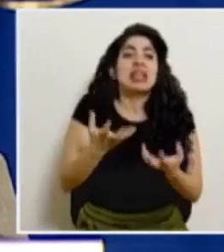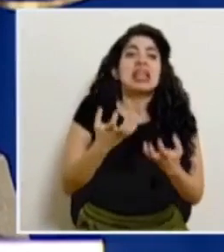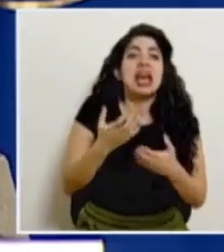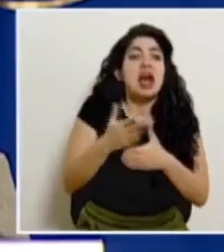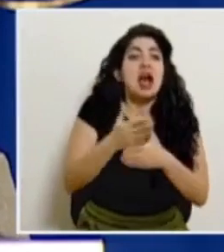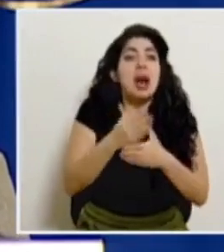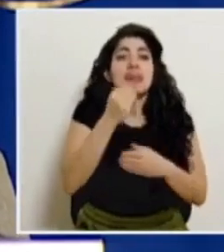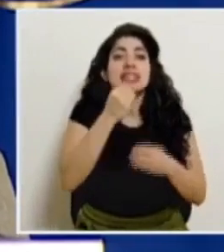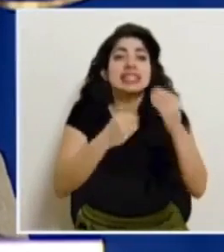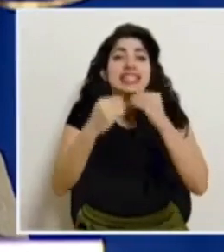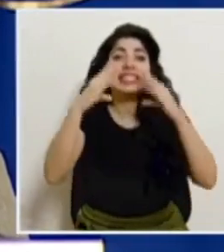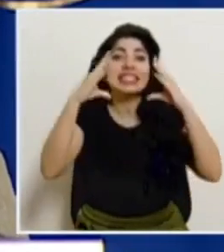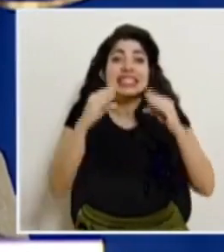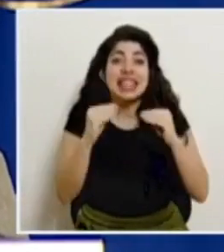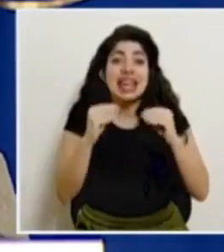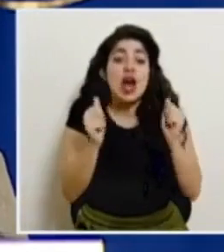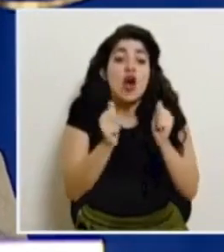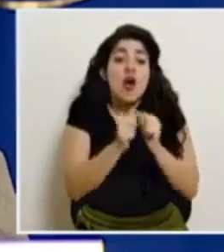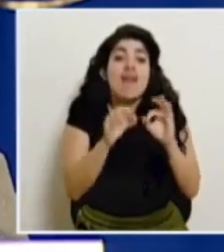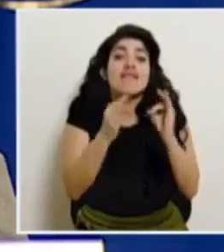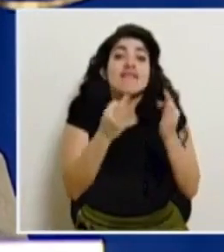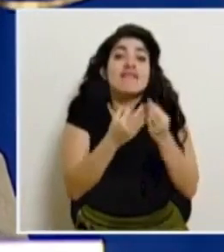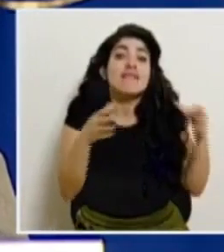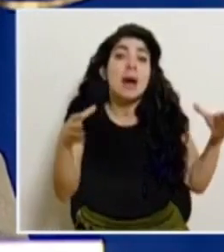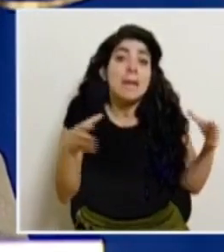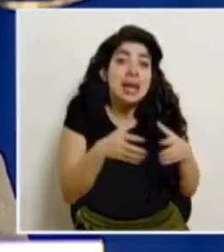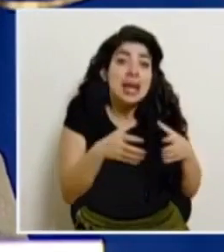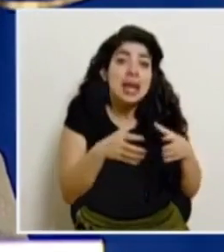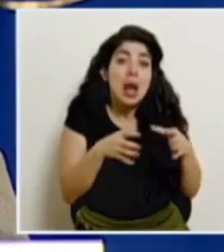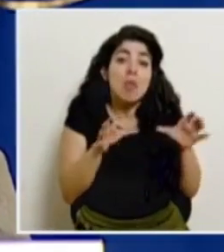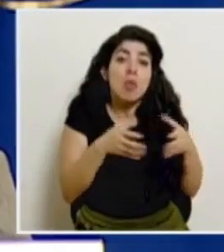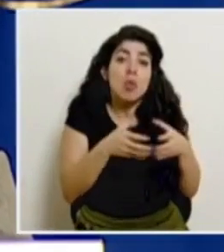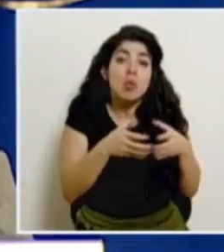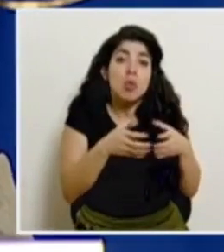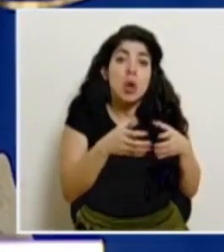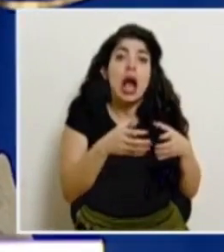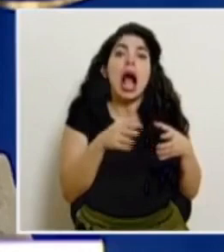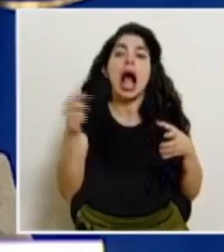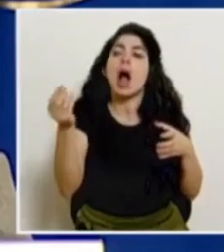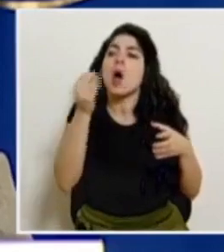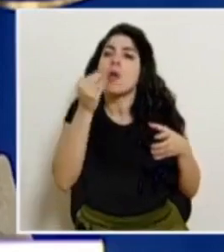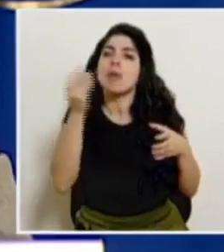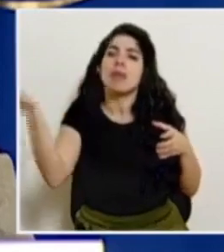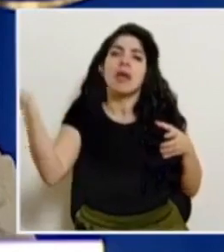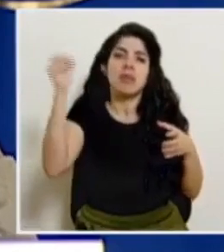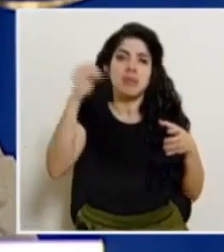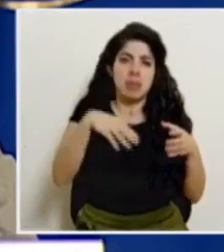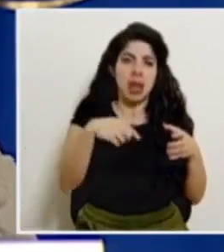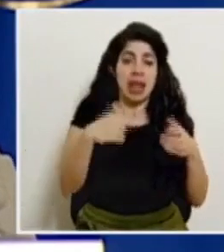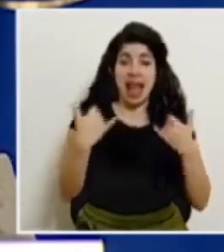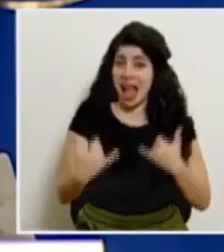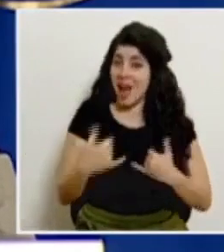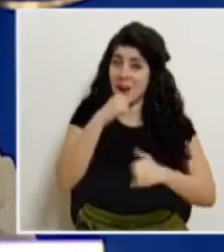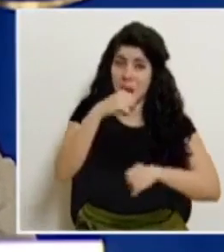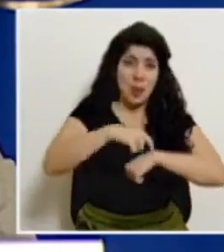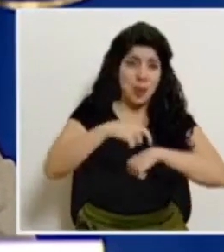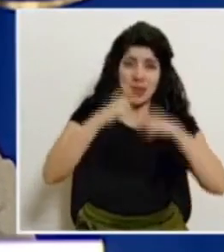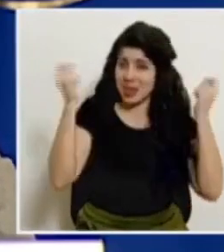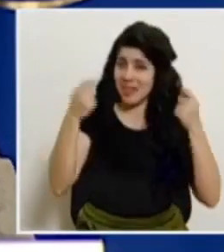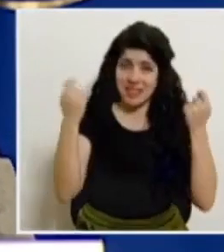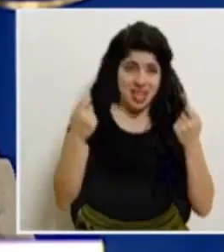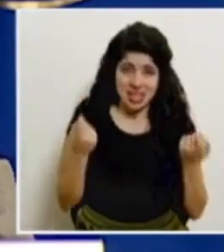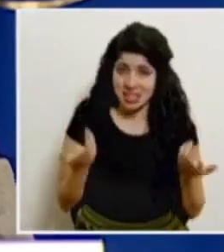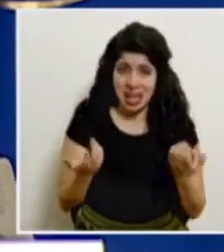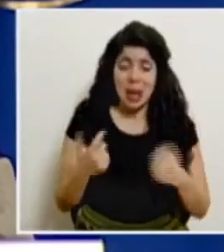compartir con nuestro núcleo familiar, con nuestra burbuja social. No es momento de hacer fiestas.